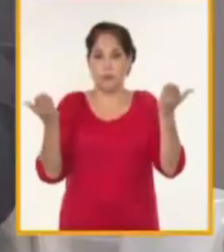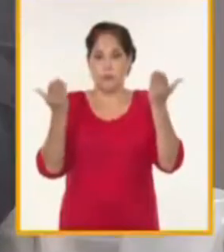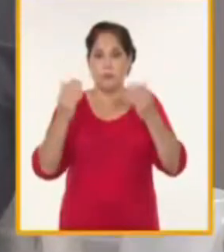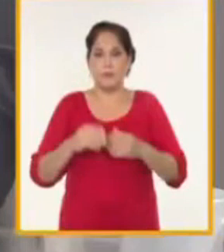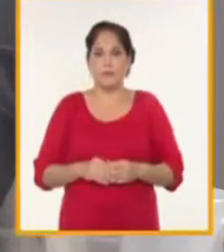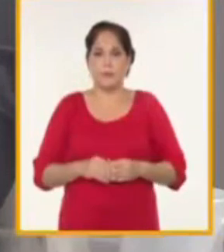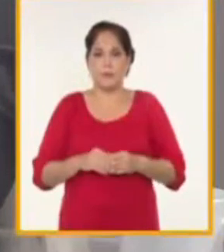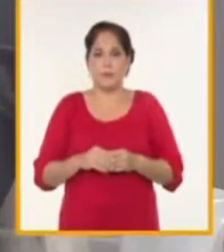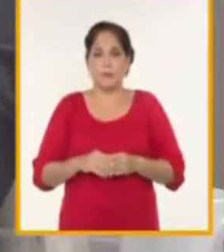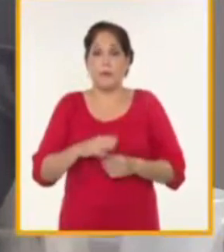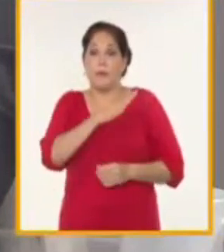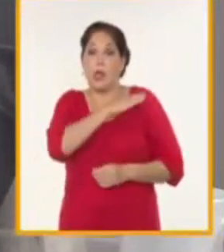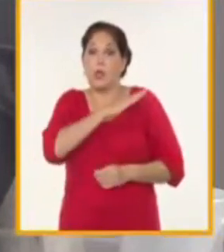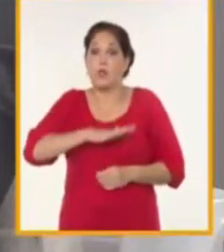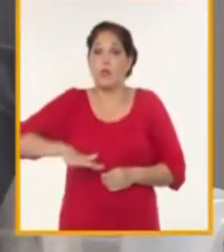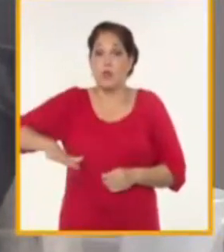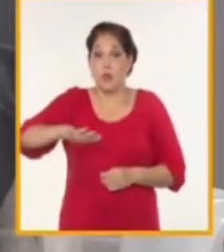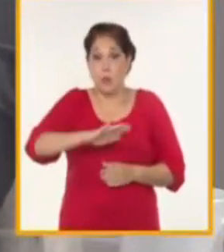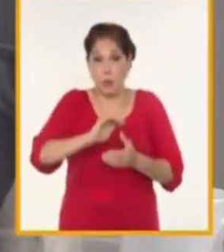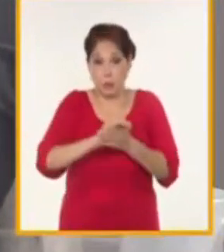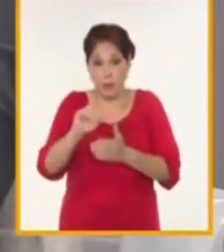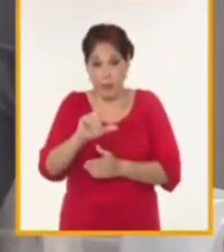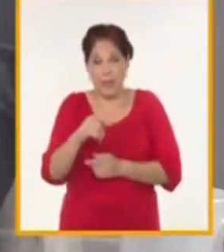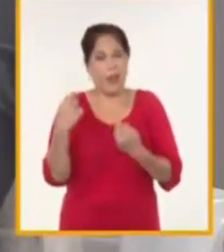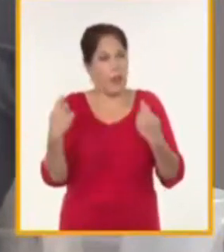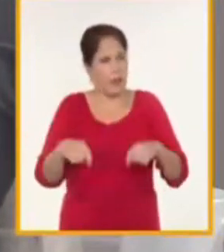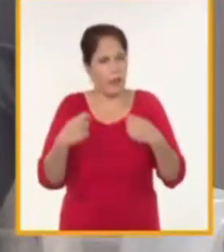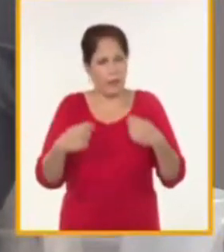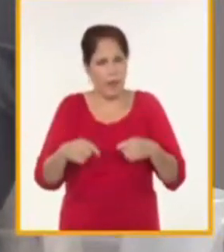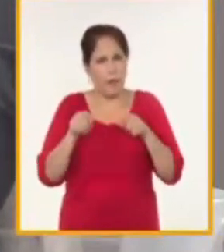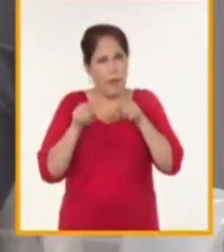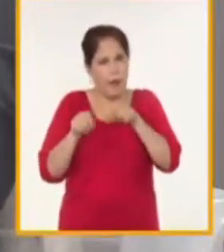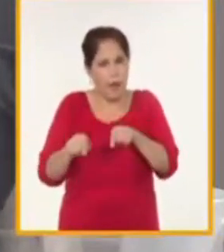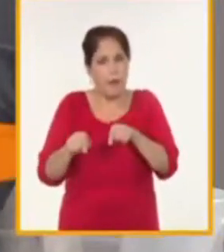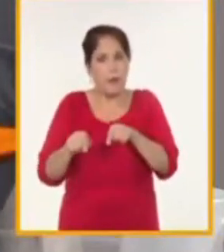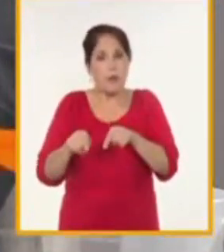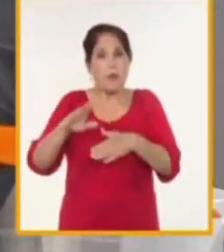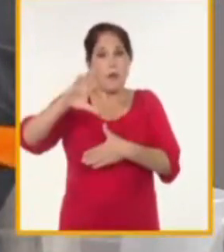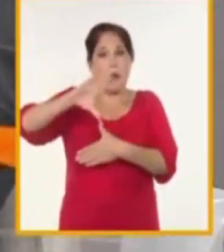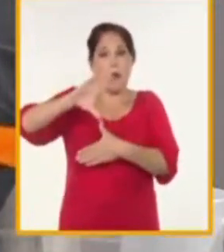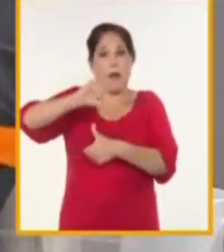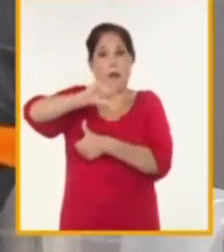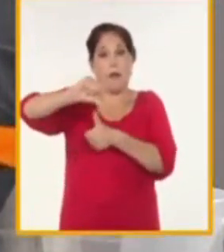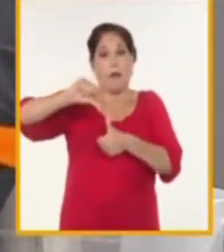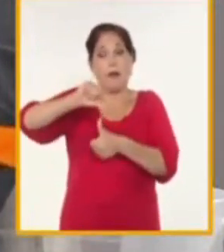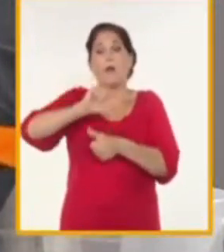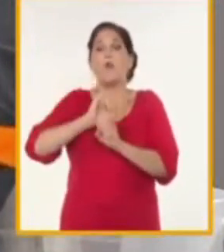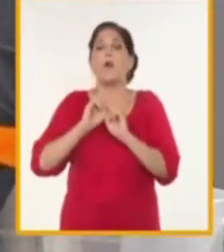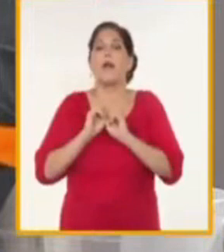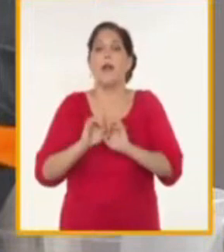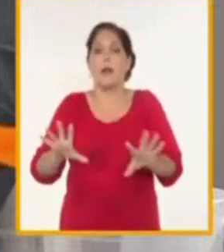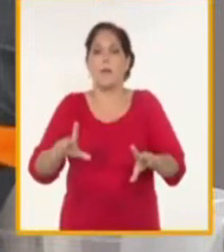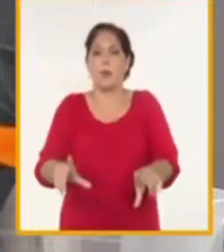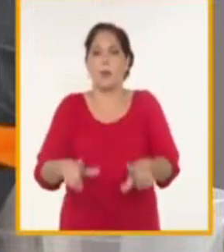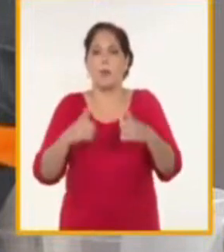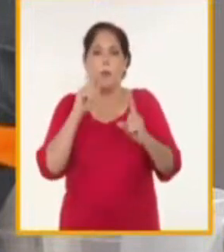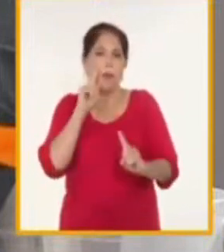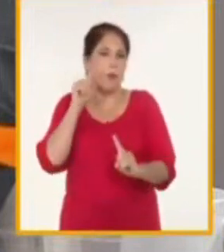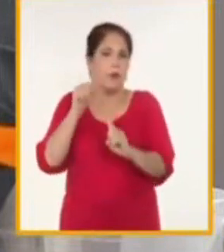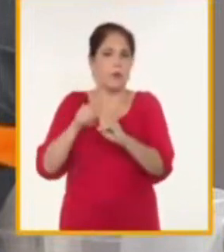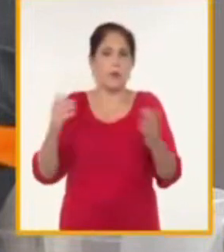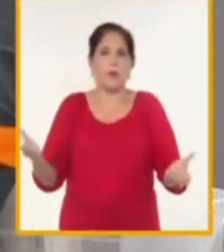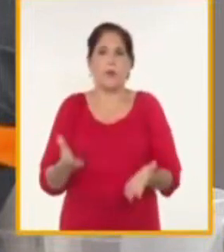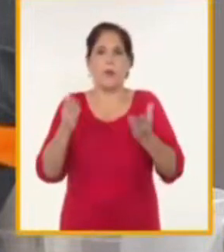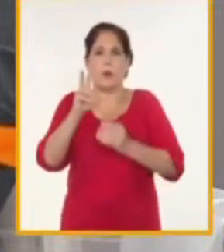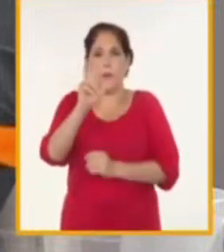lugar la zona tiene que mantenerse en nuestro país y también en la región como un referente del cumplimiento de los objetivos de desarrollo